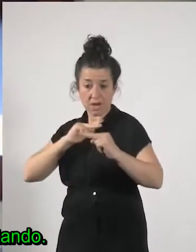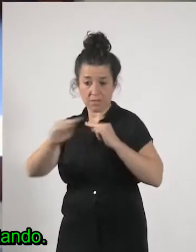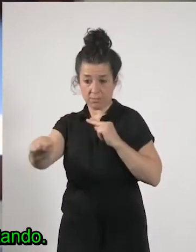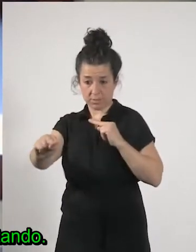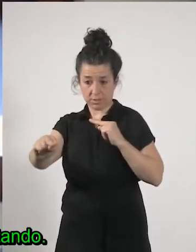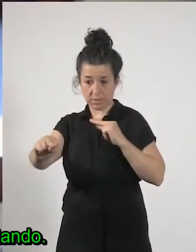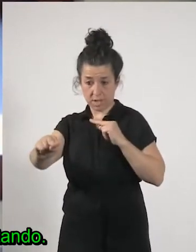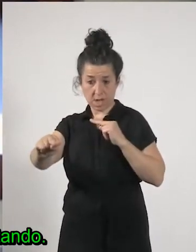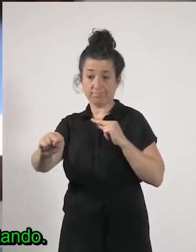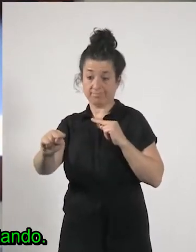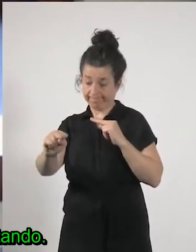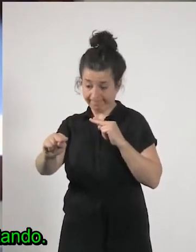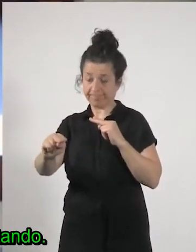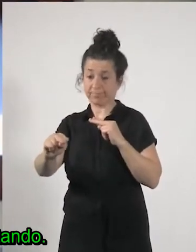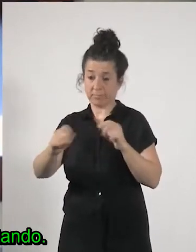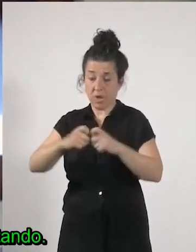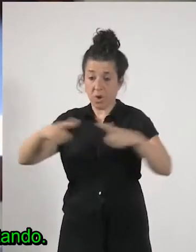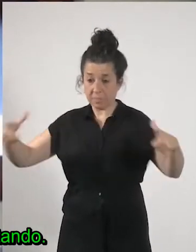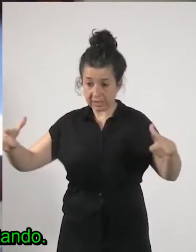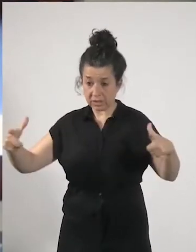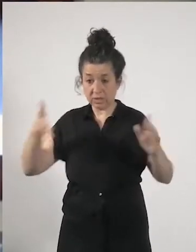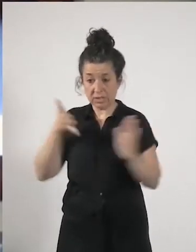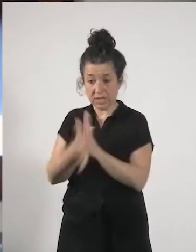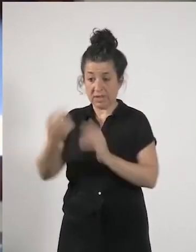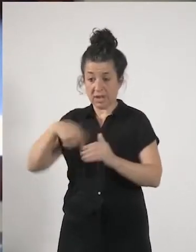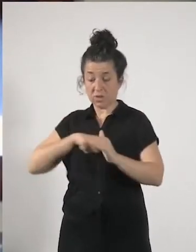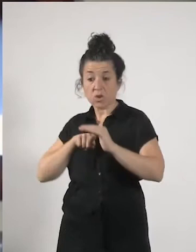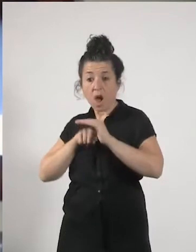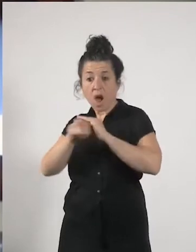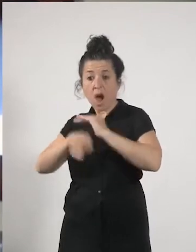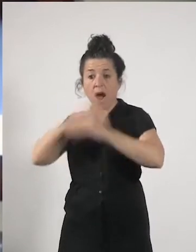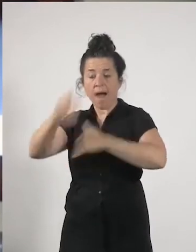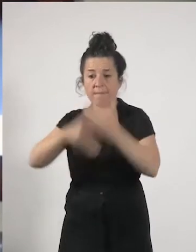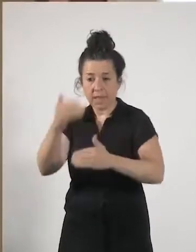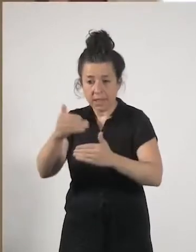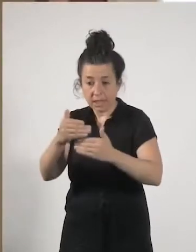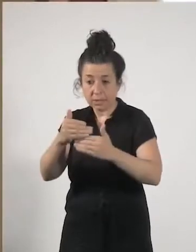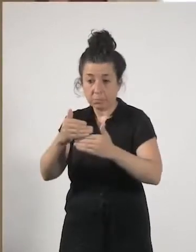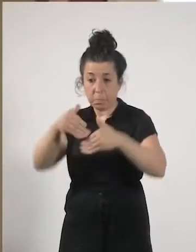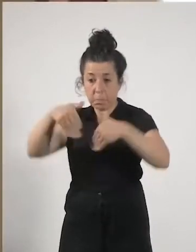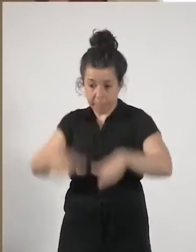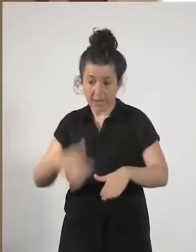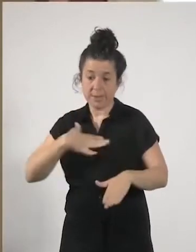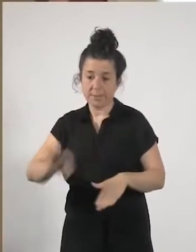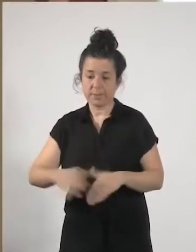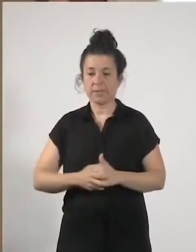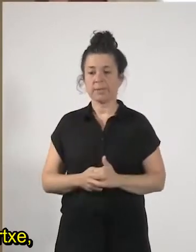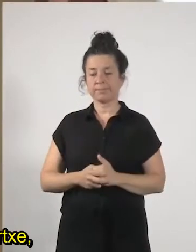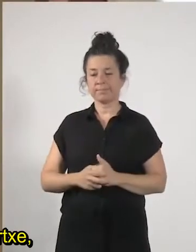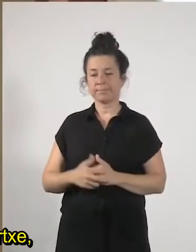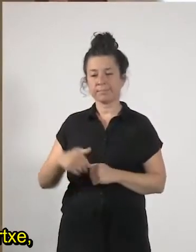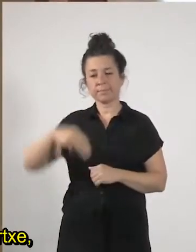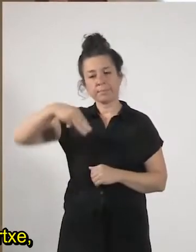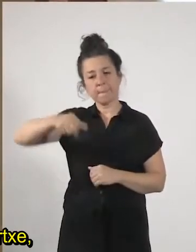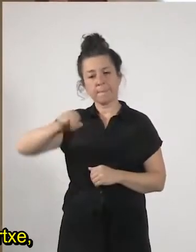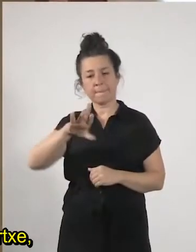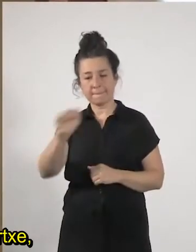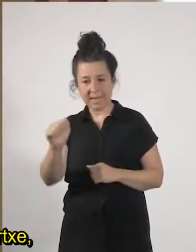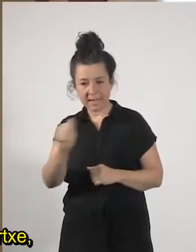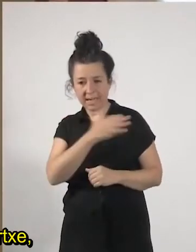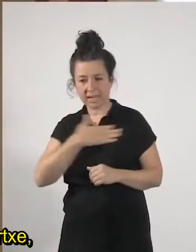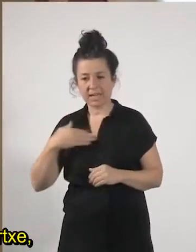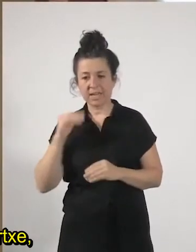con los avances que estamos intentando yo quería preguntarte María y también hago esta